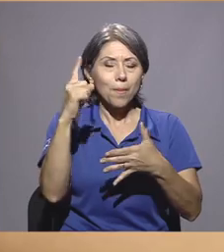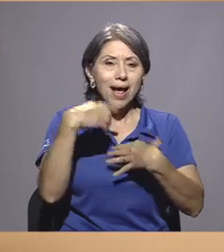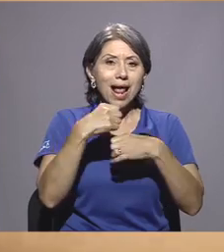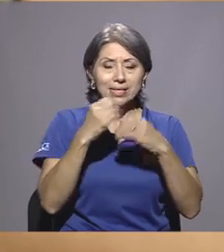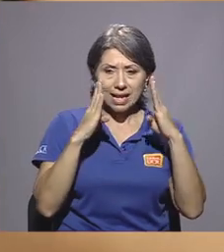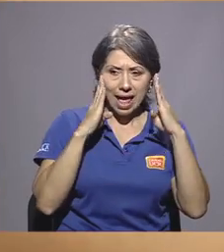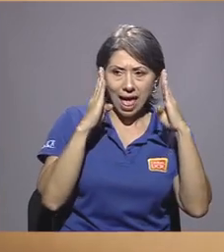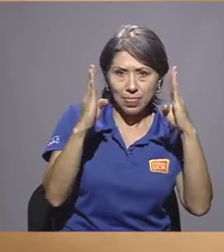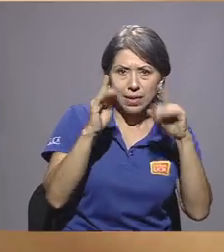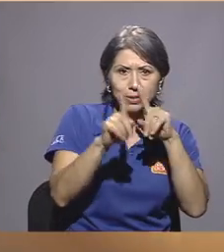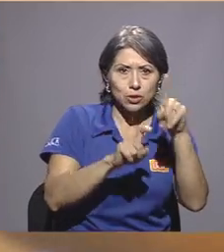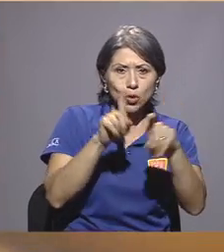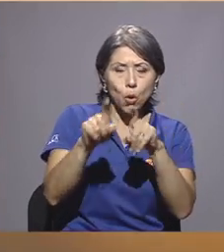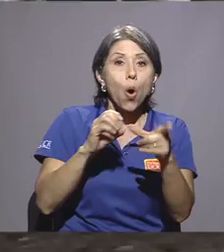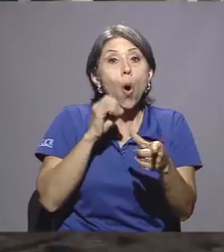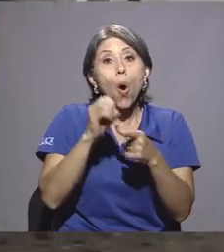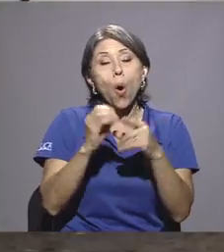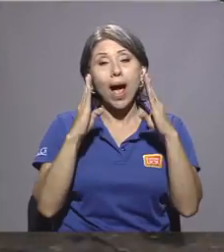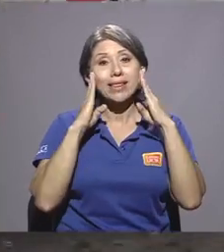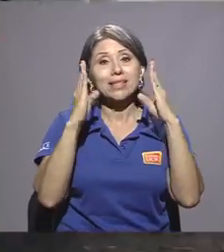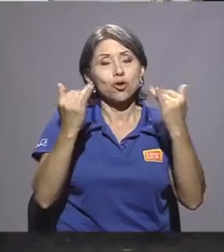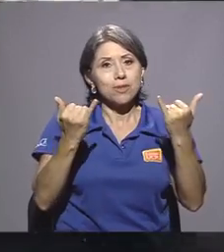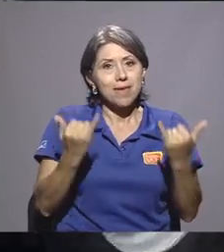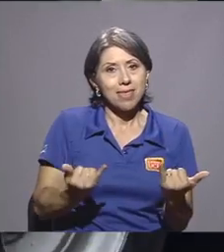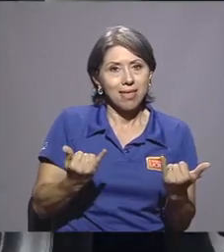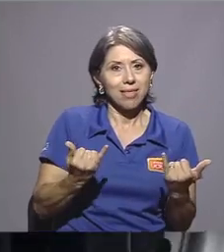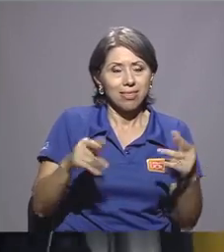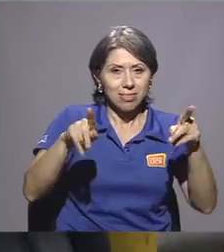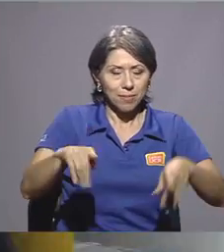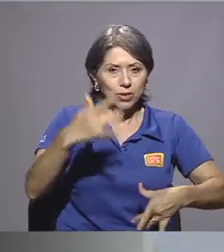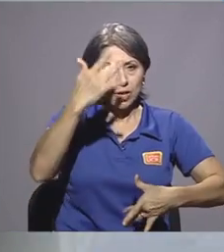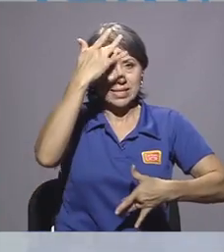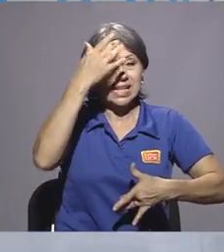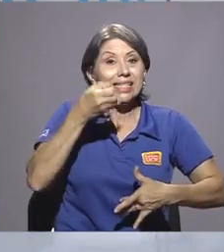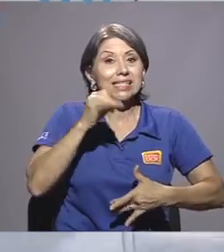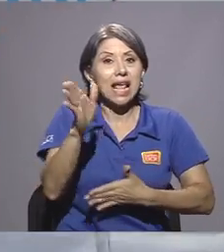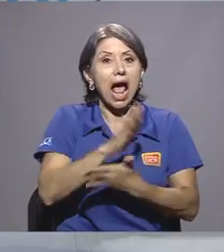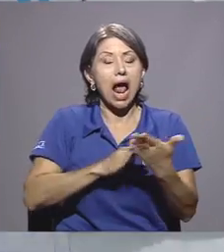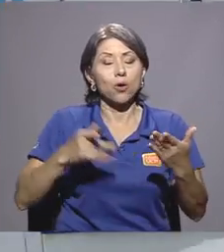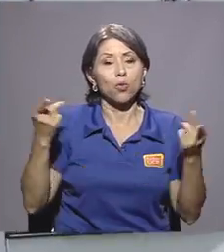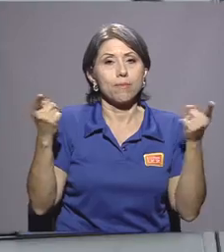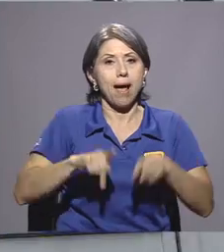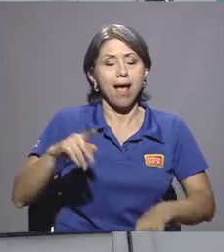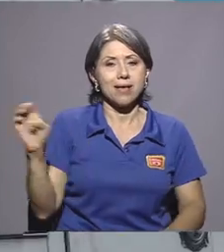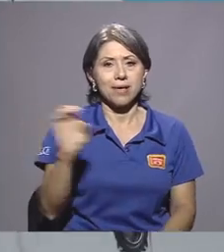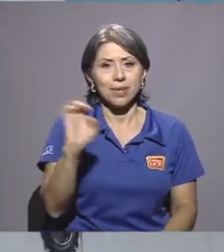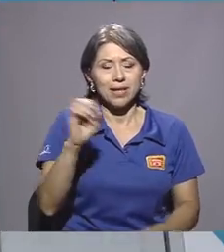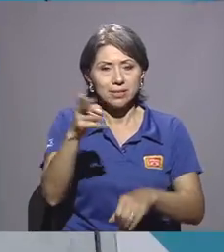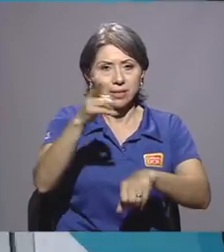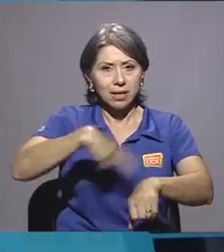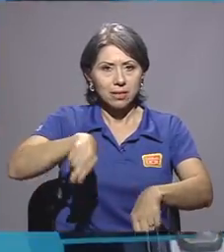consultas o efectuar una atención inmediata de pacientes ante casos de emergencia nacional.